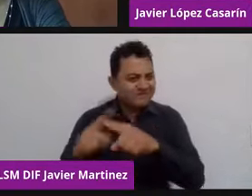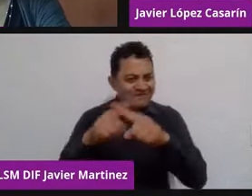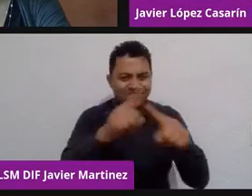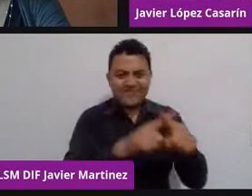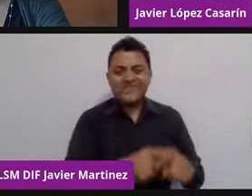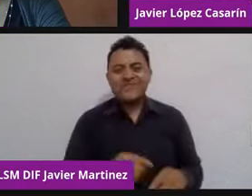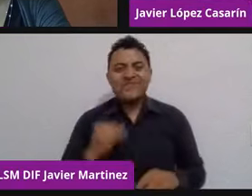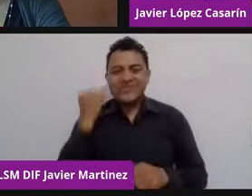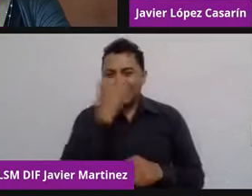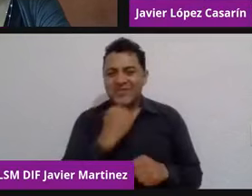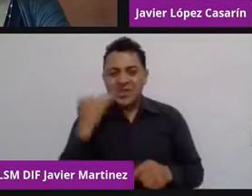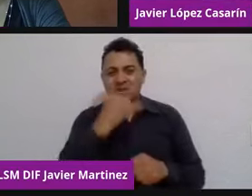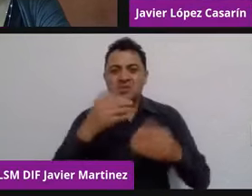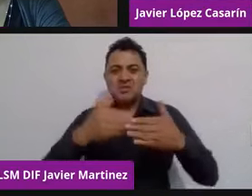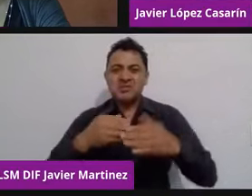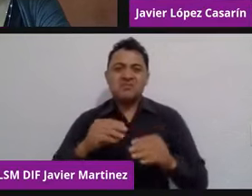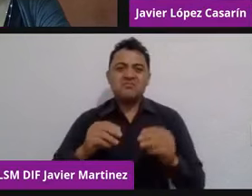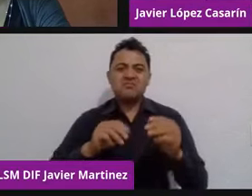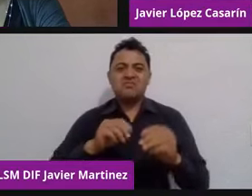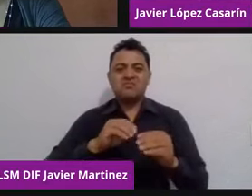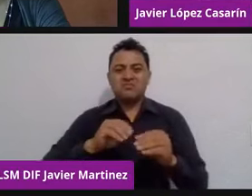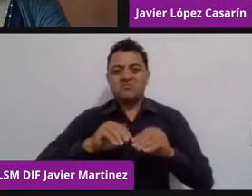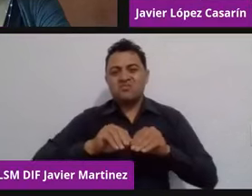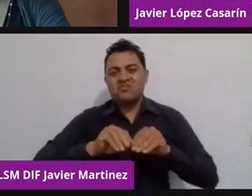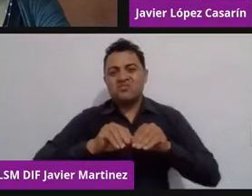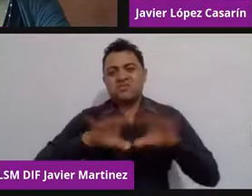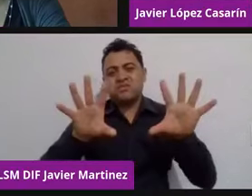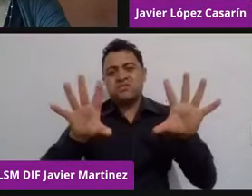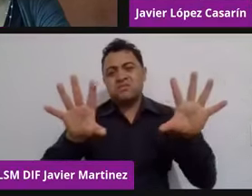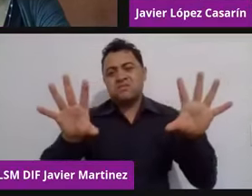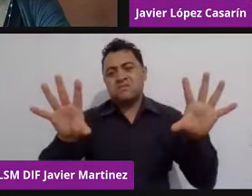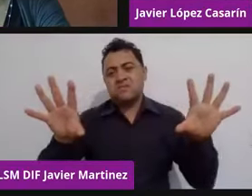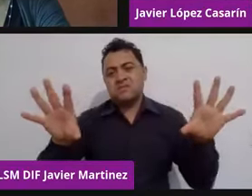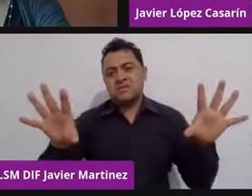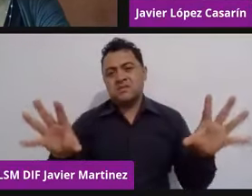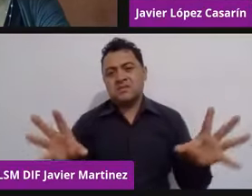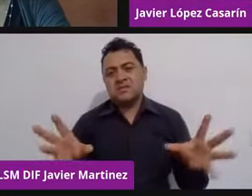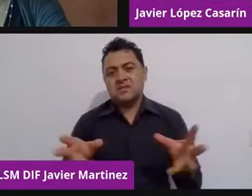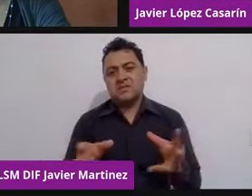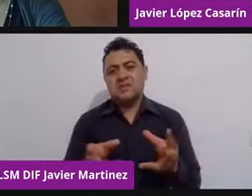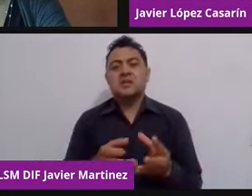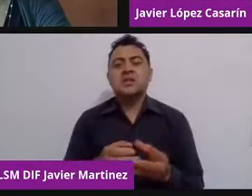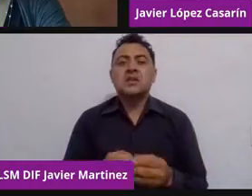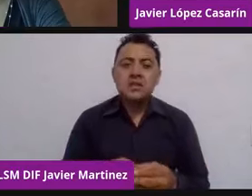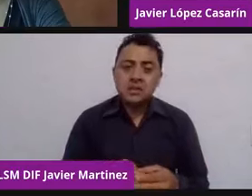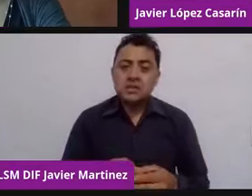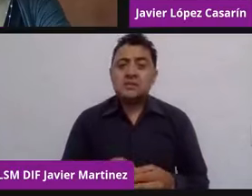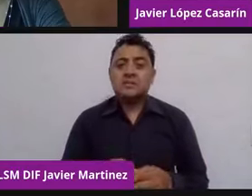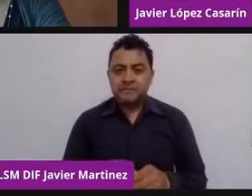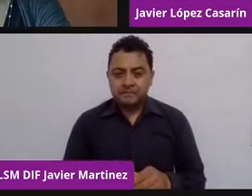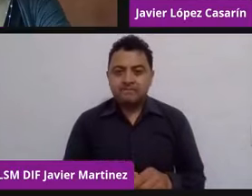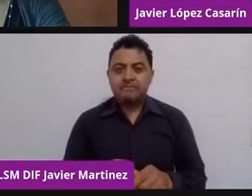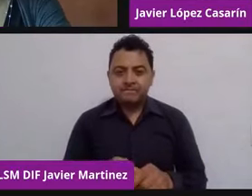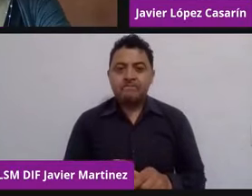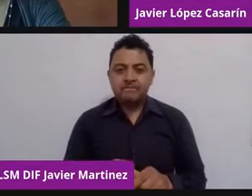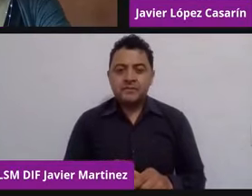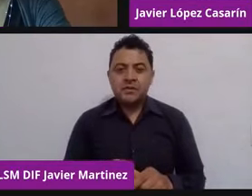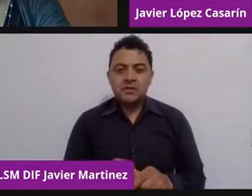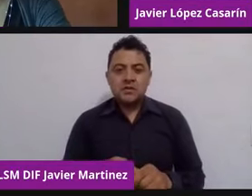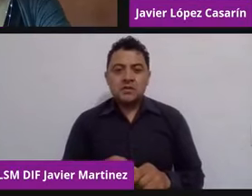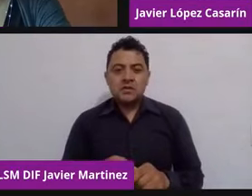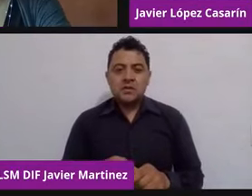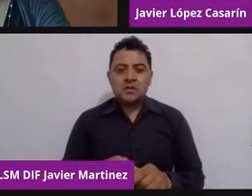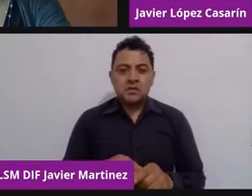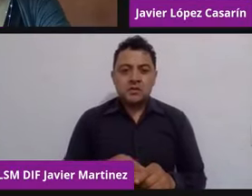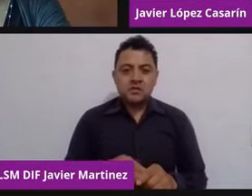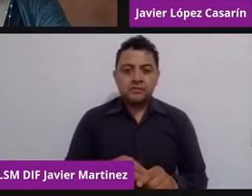conocer, de descubrir las que te tienen entusiasmado y en búsqueda de algo nuevo. Entonces, pues